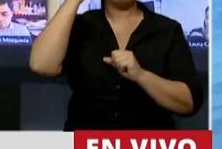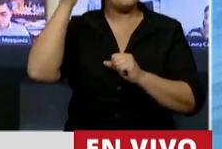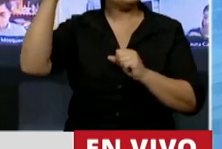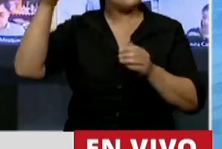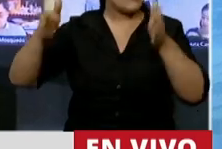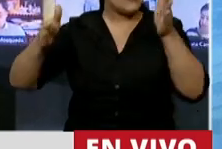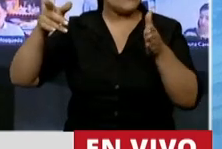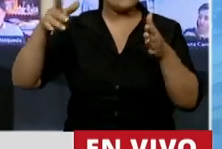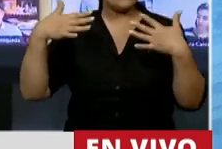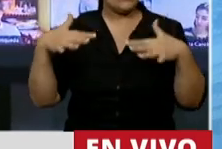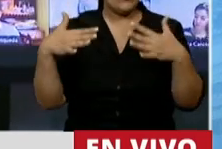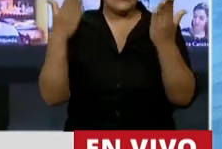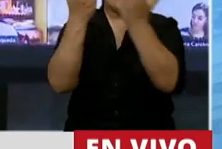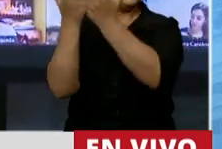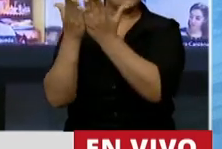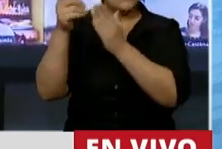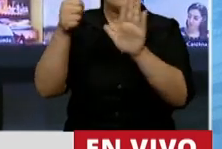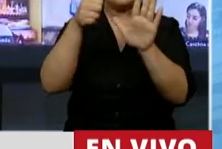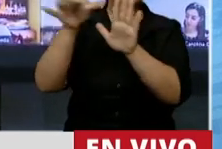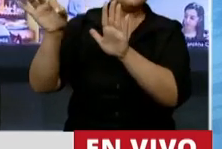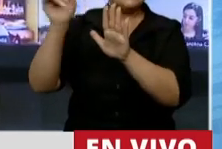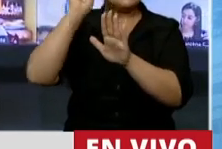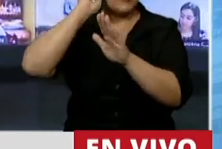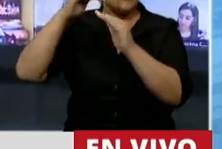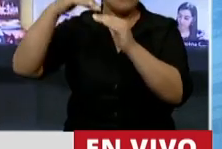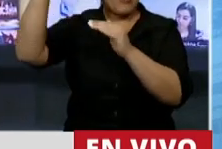de cualquier estudiante de más de 60.